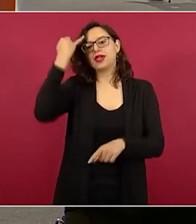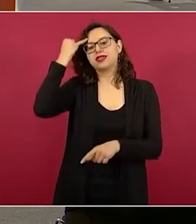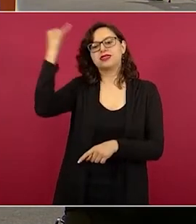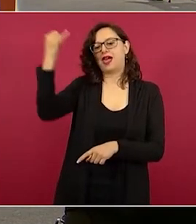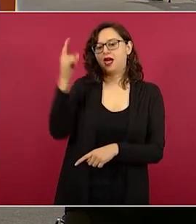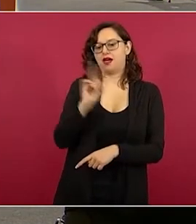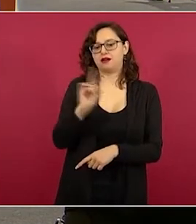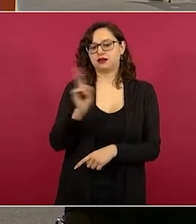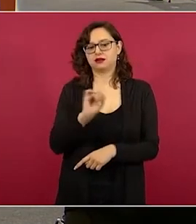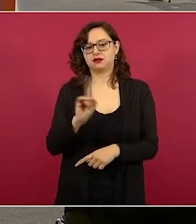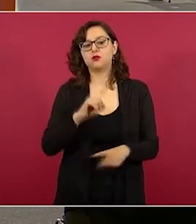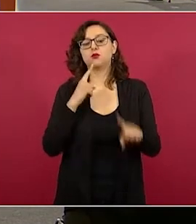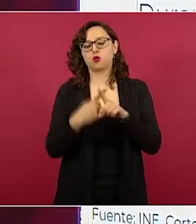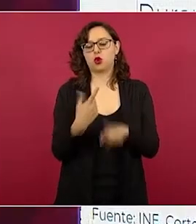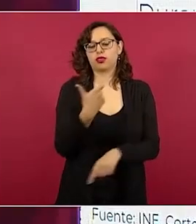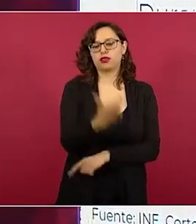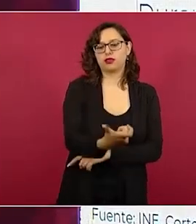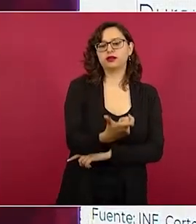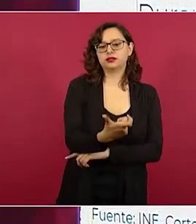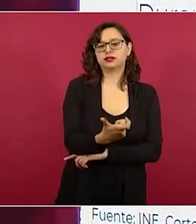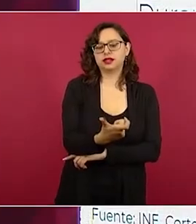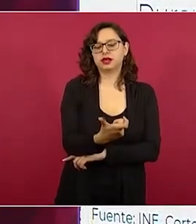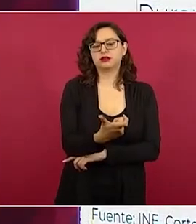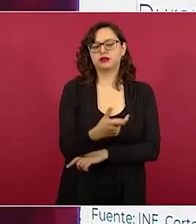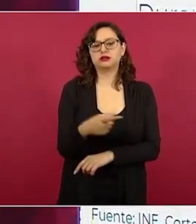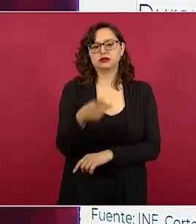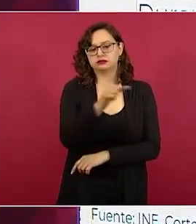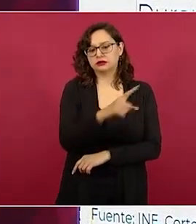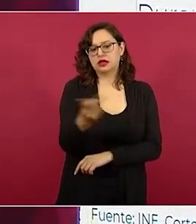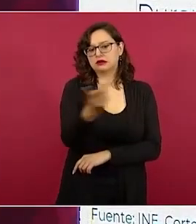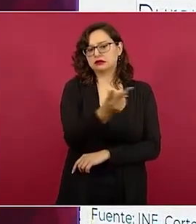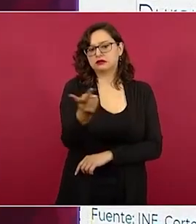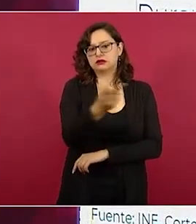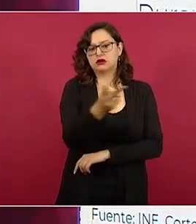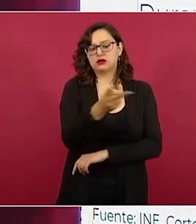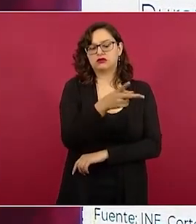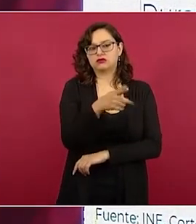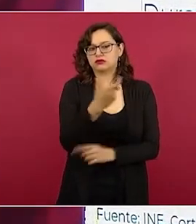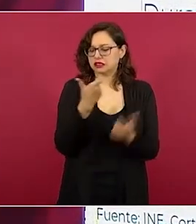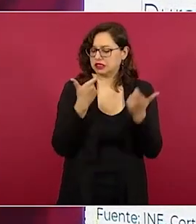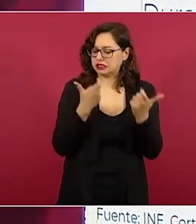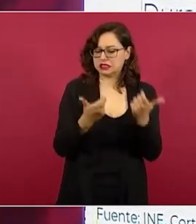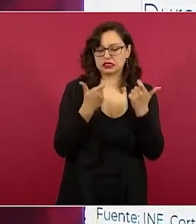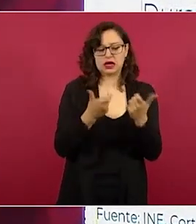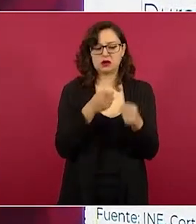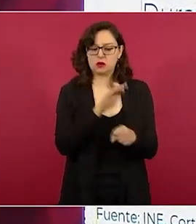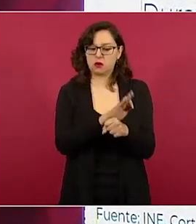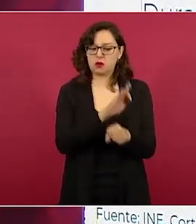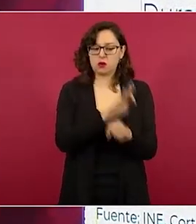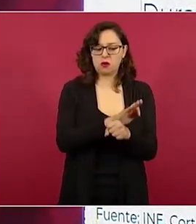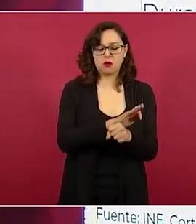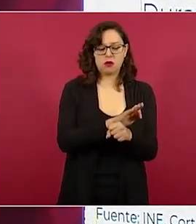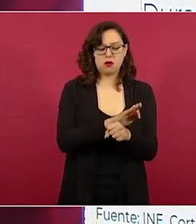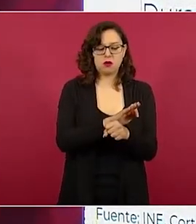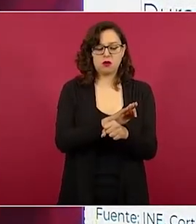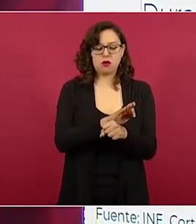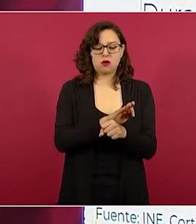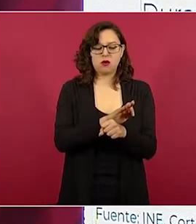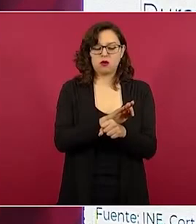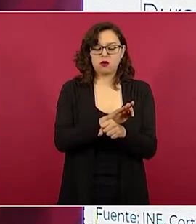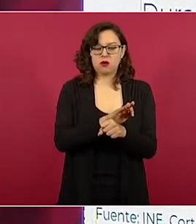poder económico, la defensa a los